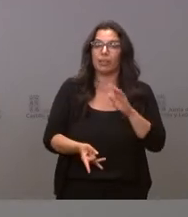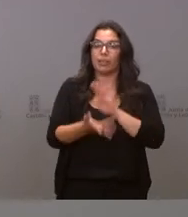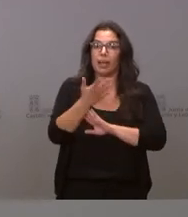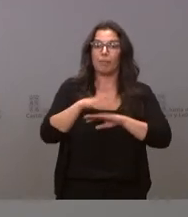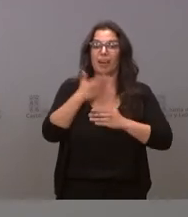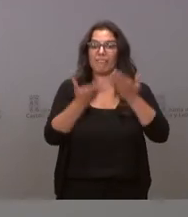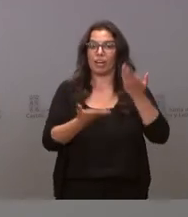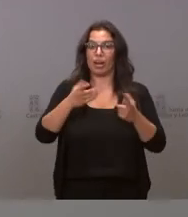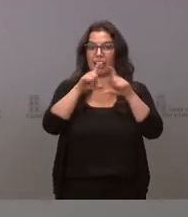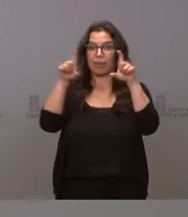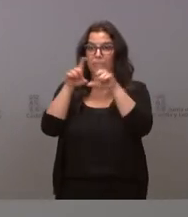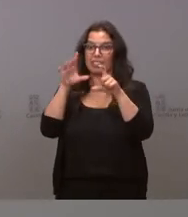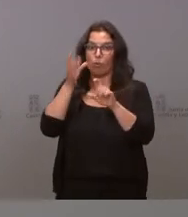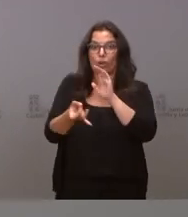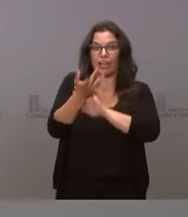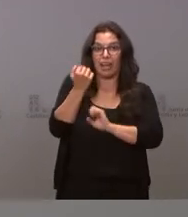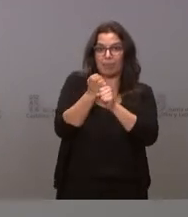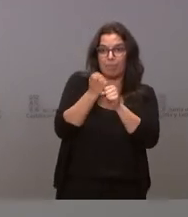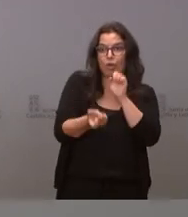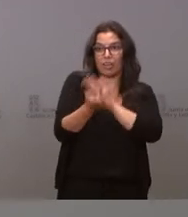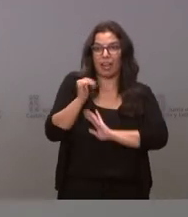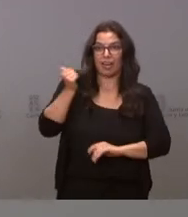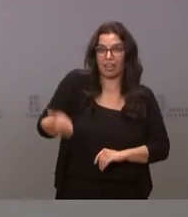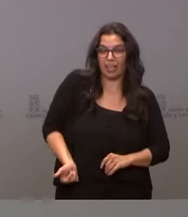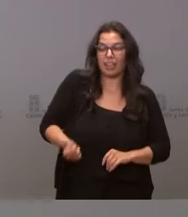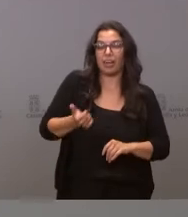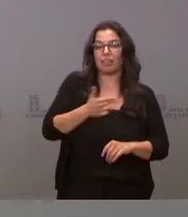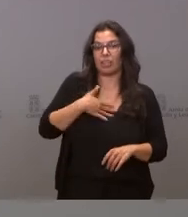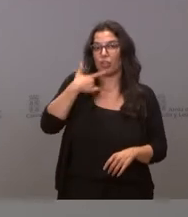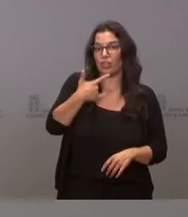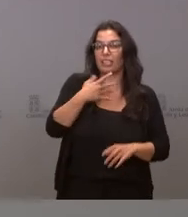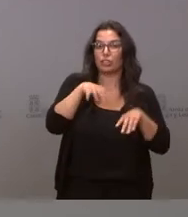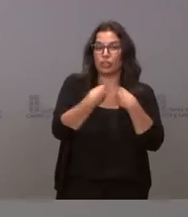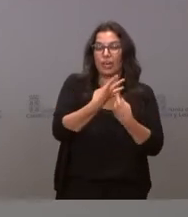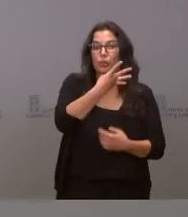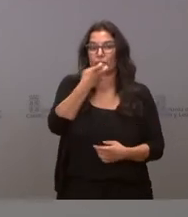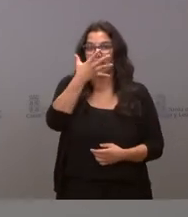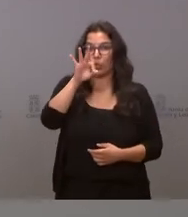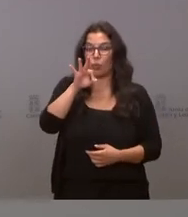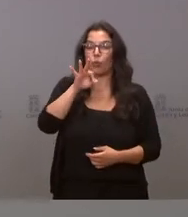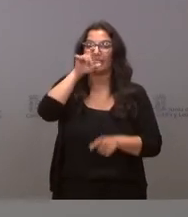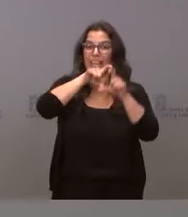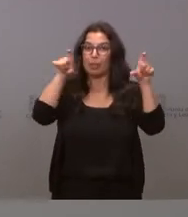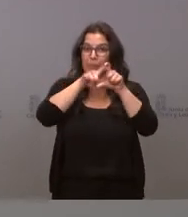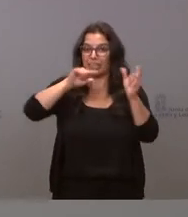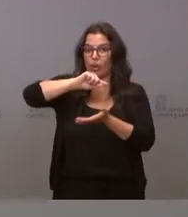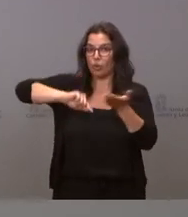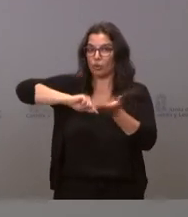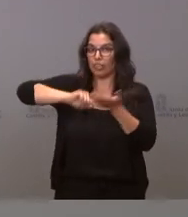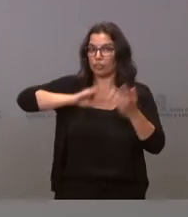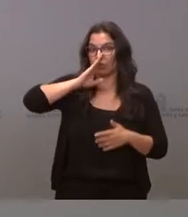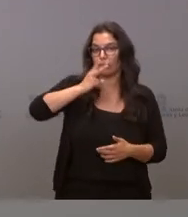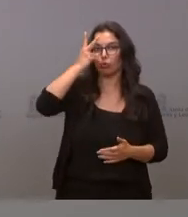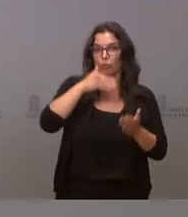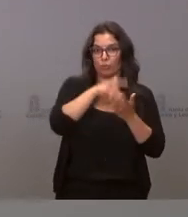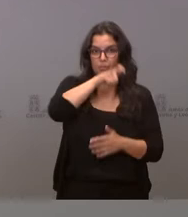empresas que crean riqueza y empleo en nuestra comunidad. Quiero recordar que son 450 empresas que dan trabajo directo a 2.000 personas